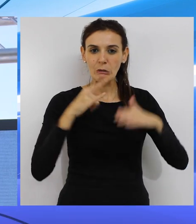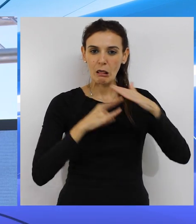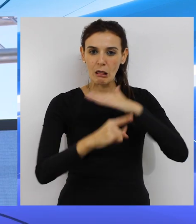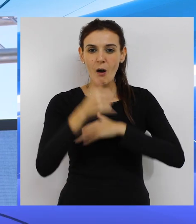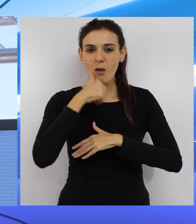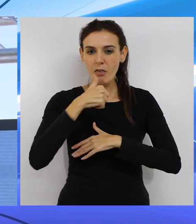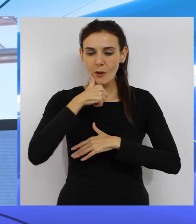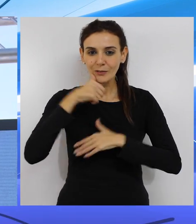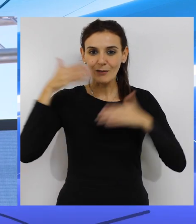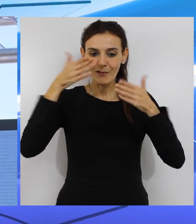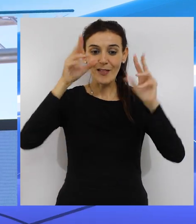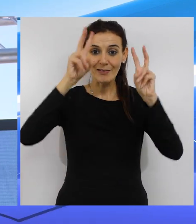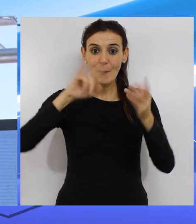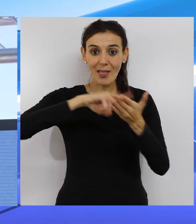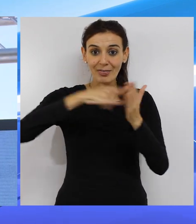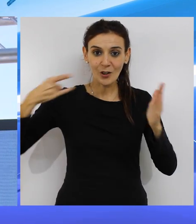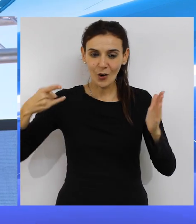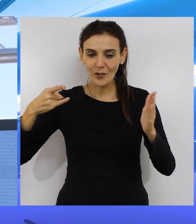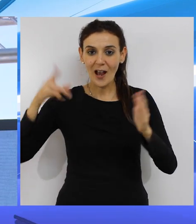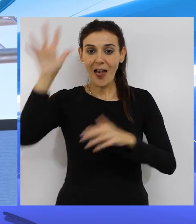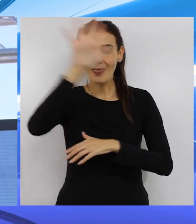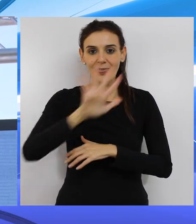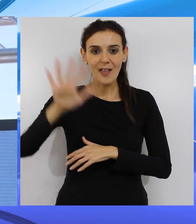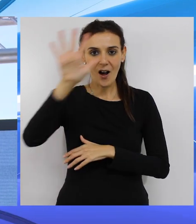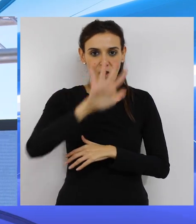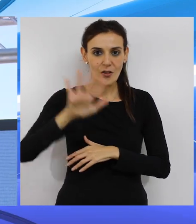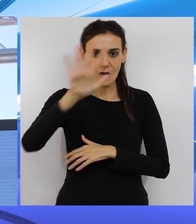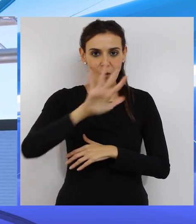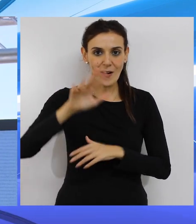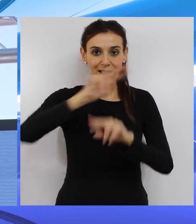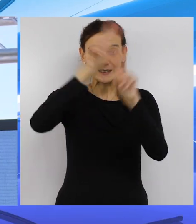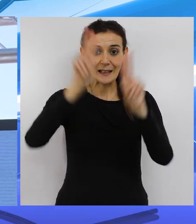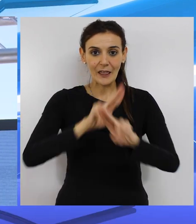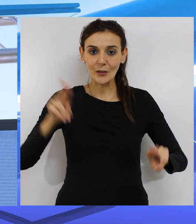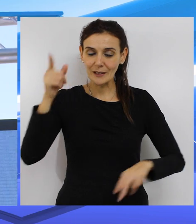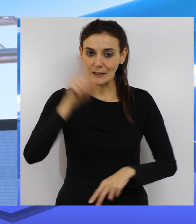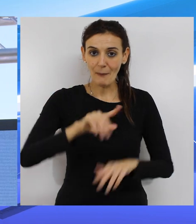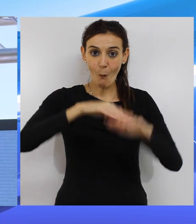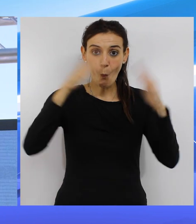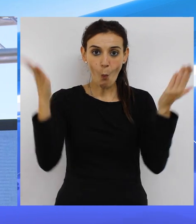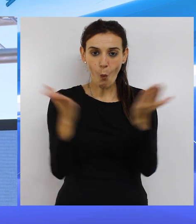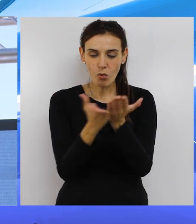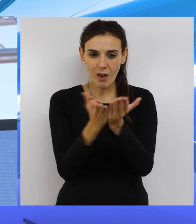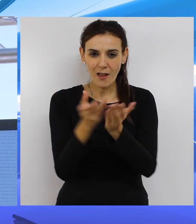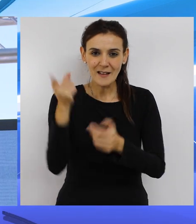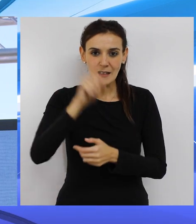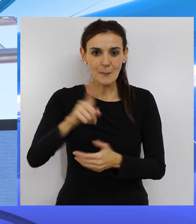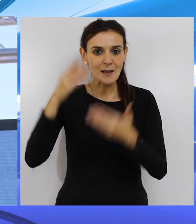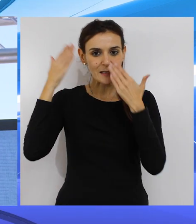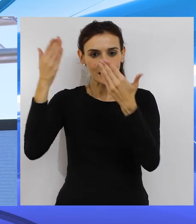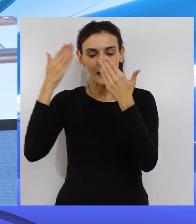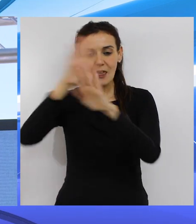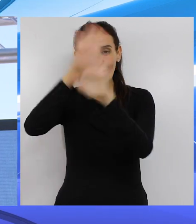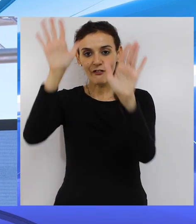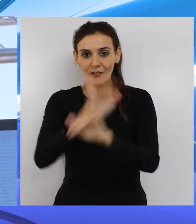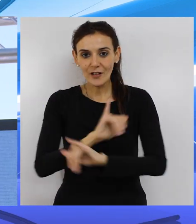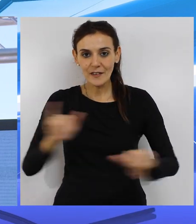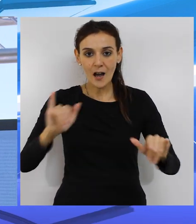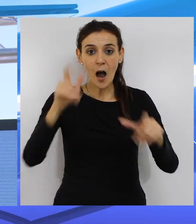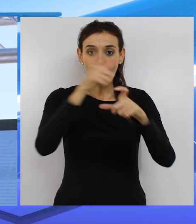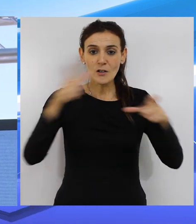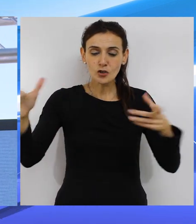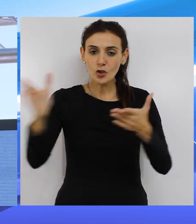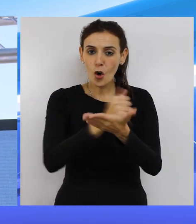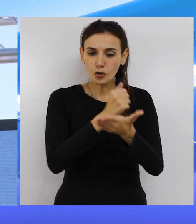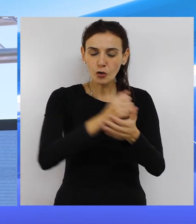traerá consigo la conversión de Ceuta en un referente tecnológico a nivel nacional y también a nivel internacional. Y también quiero traer mis más sinceras